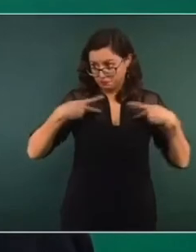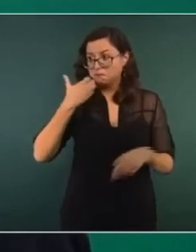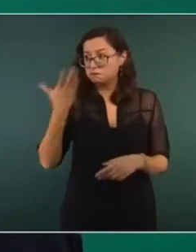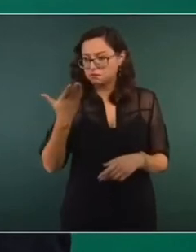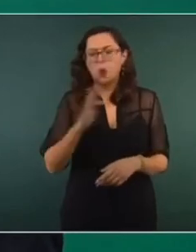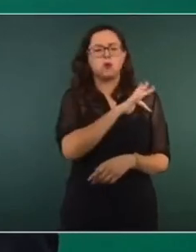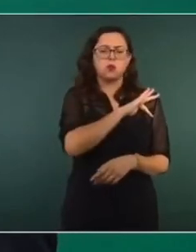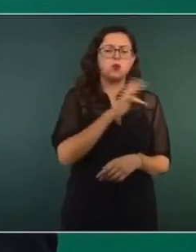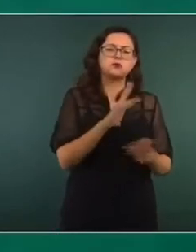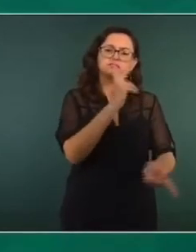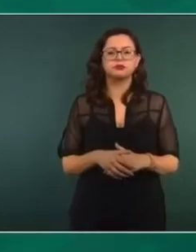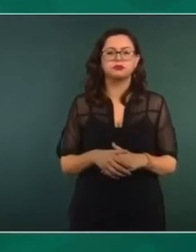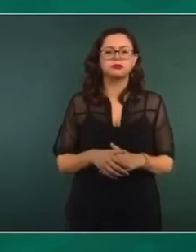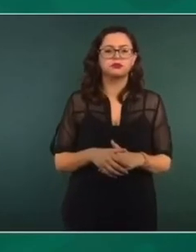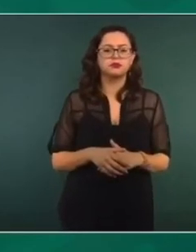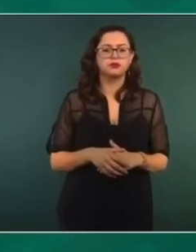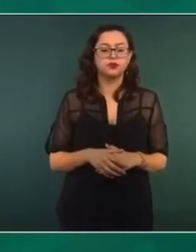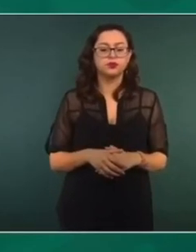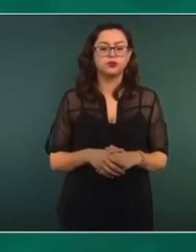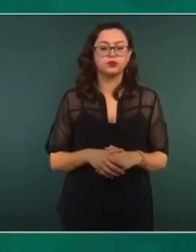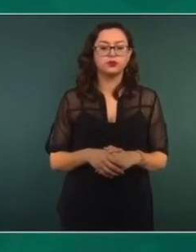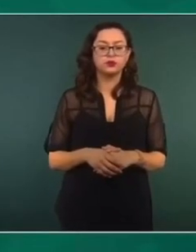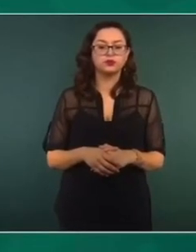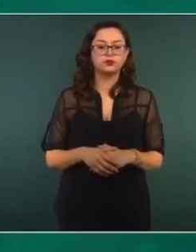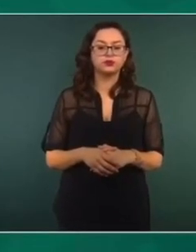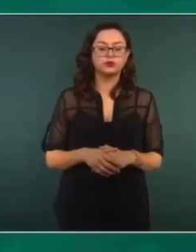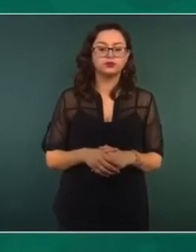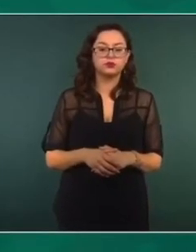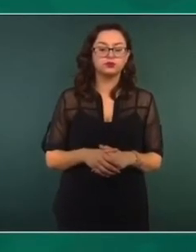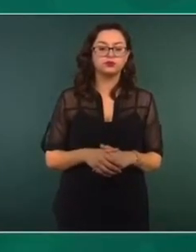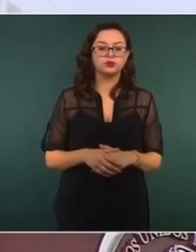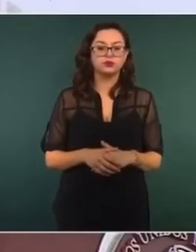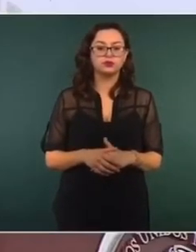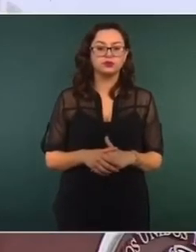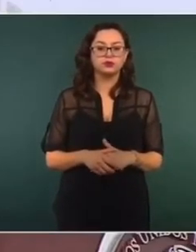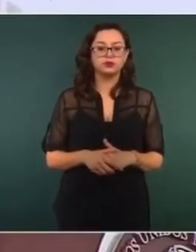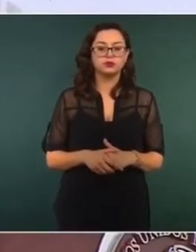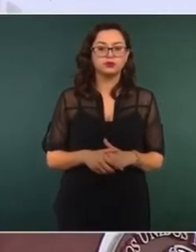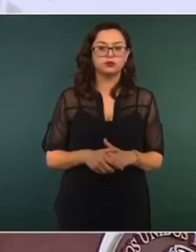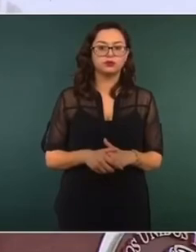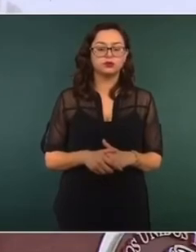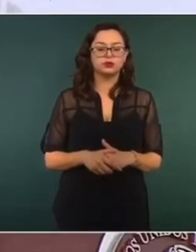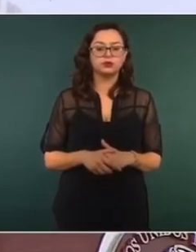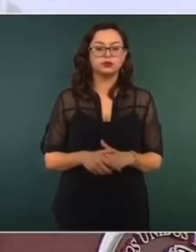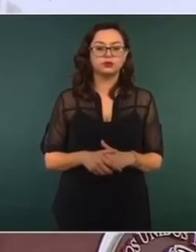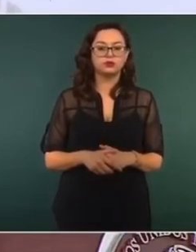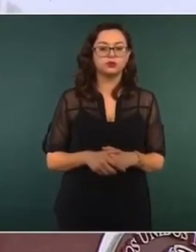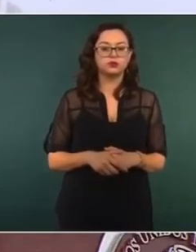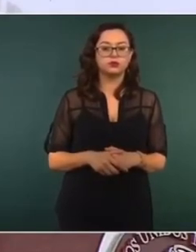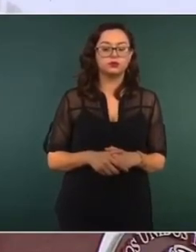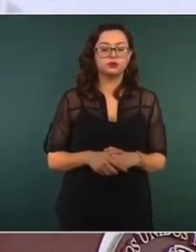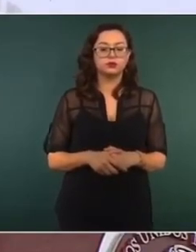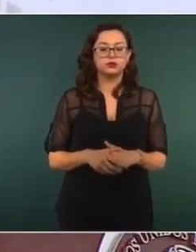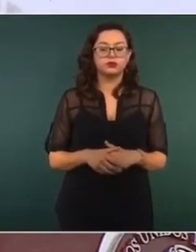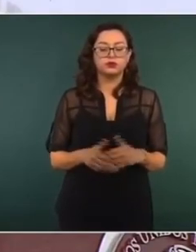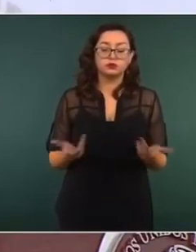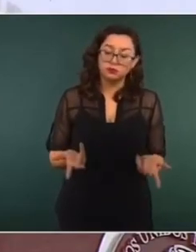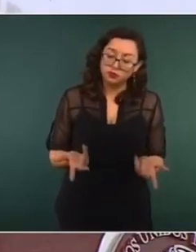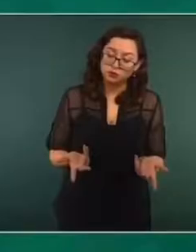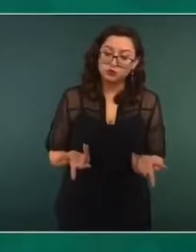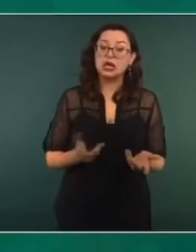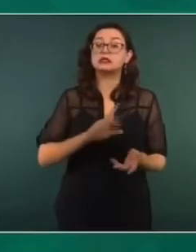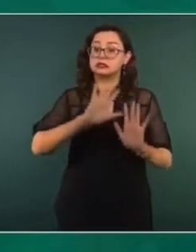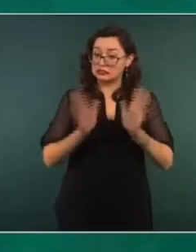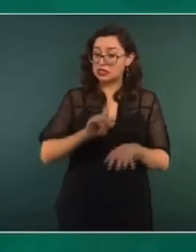esa consulta, que va a decidir sobre si se